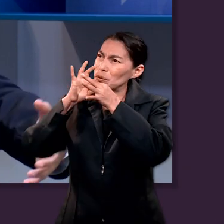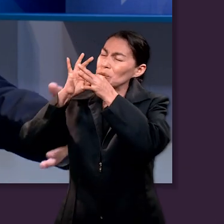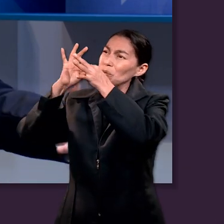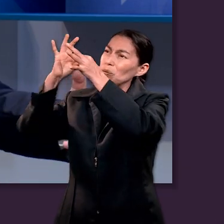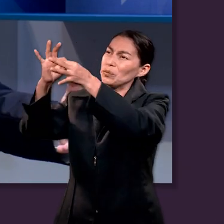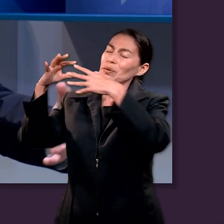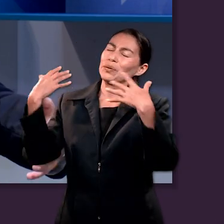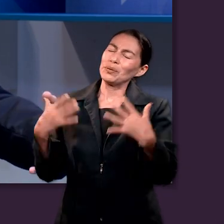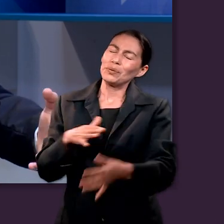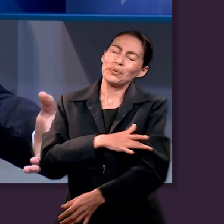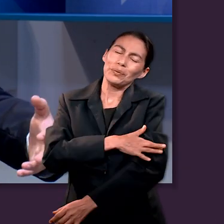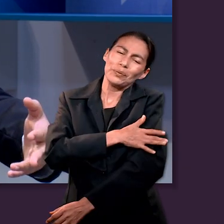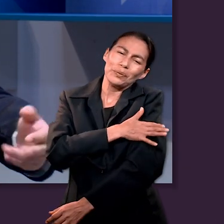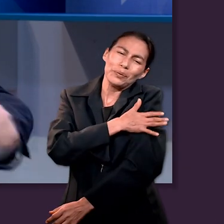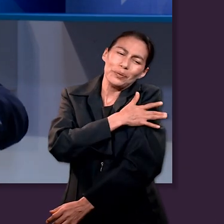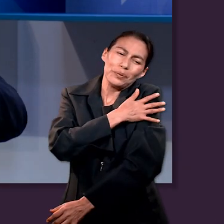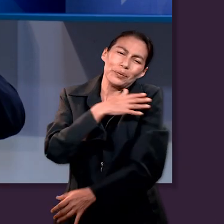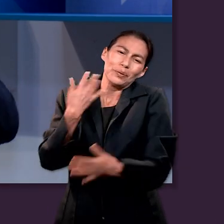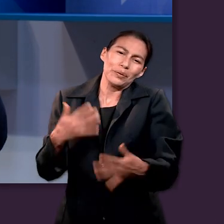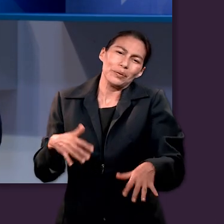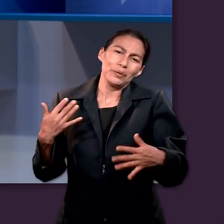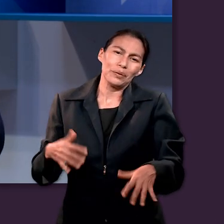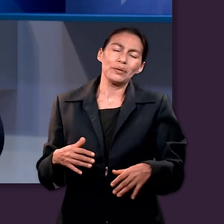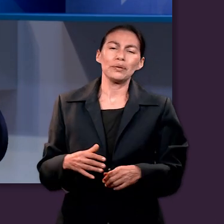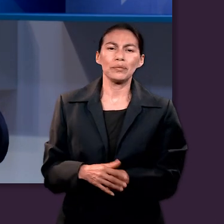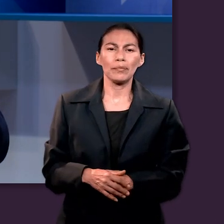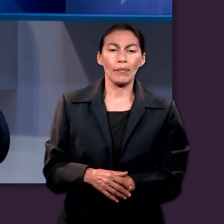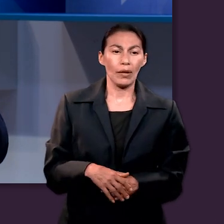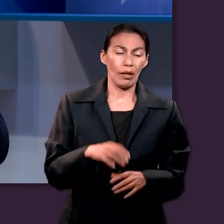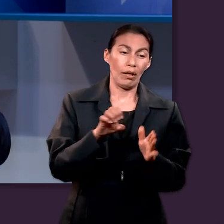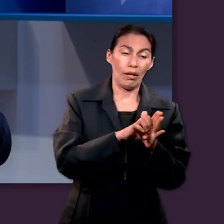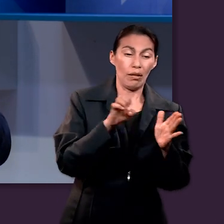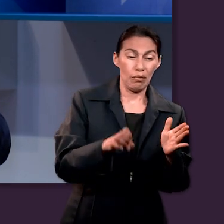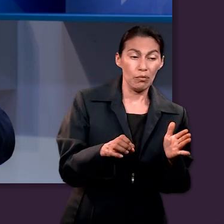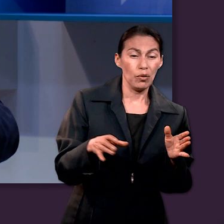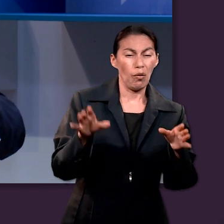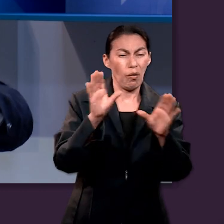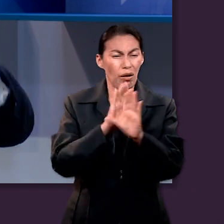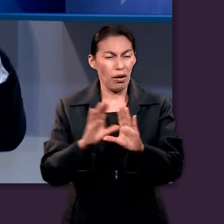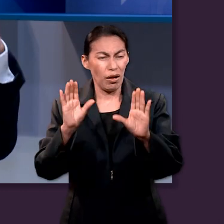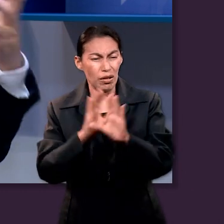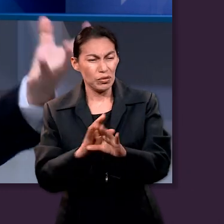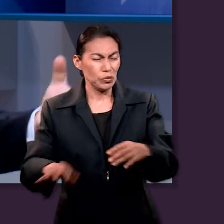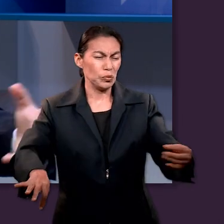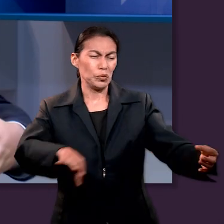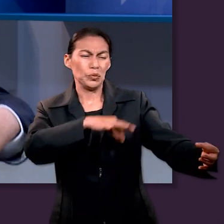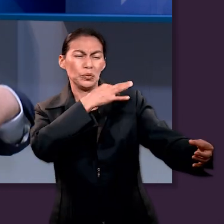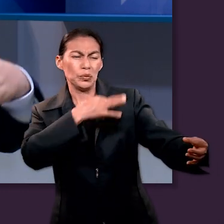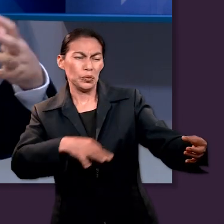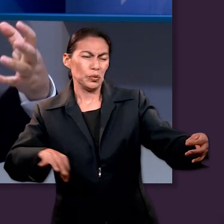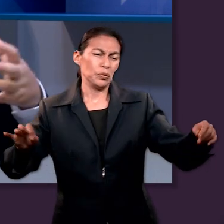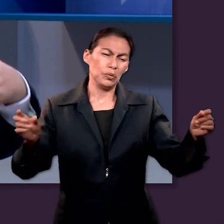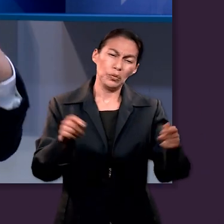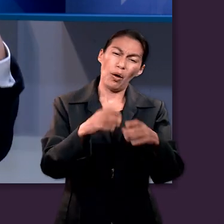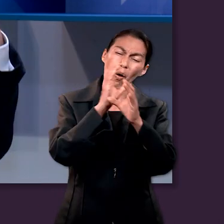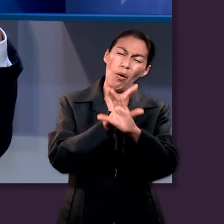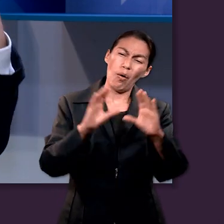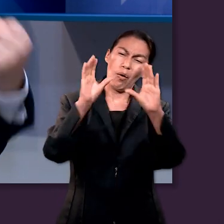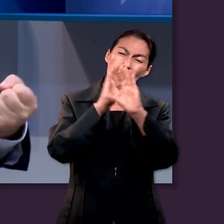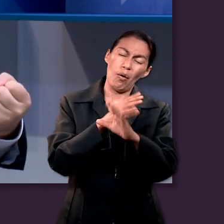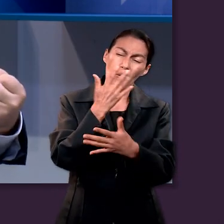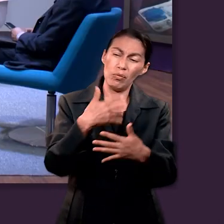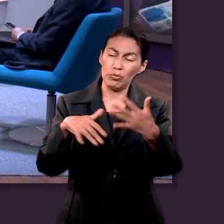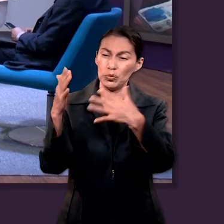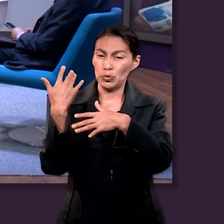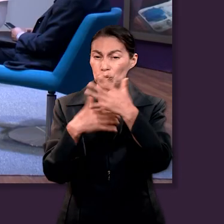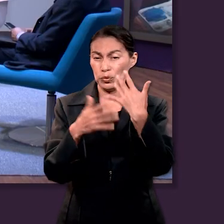una experiencia grande, colectiva que hace que se te enchine el cuerito decíamos por aquí, ¿no? Cuando está la orquesta, cuando está el coro, cuando todos